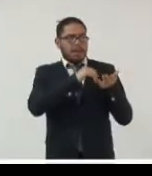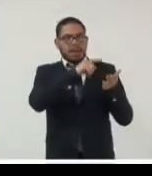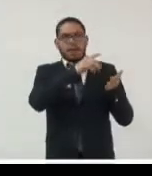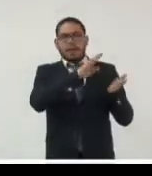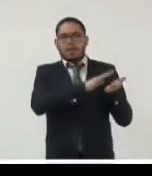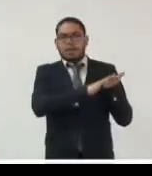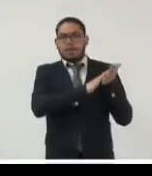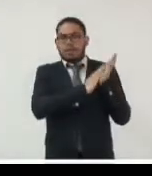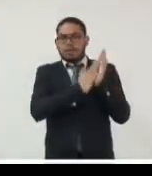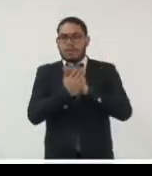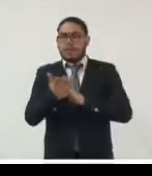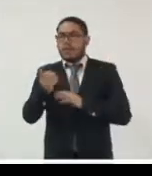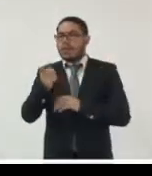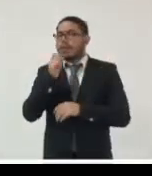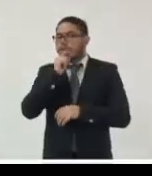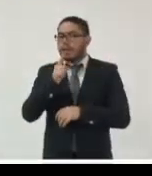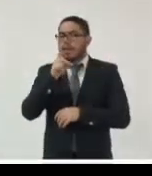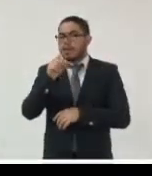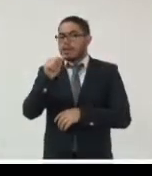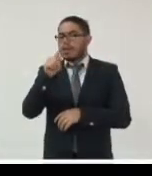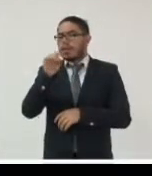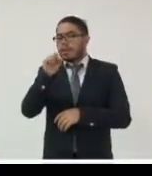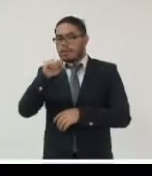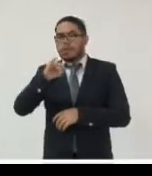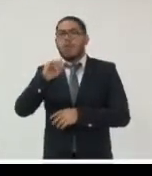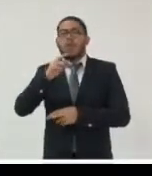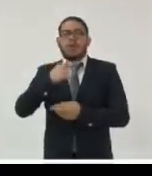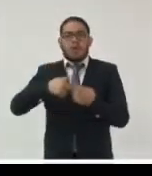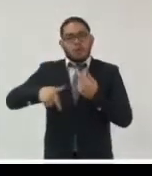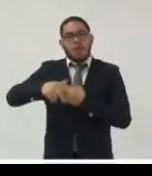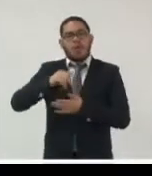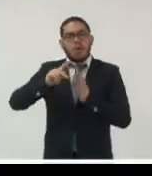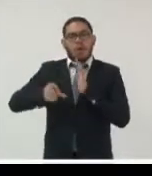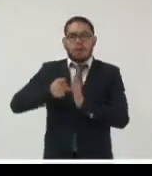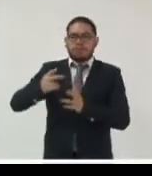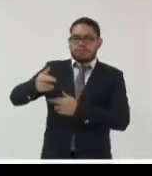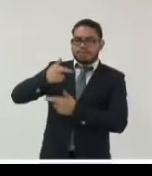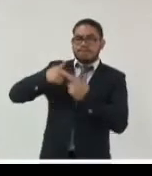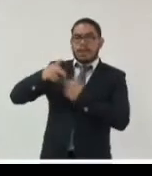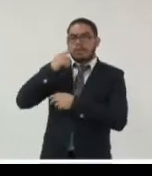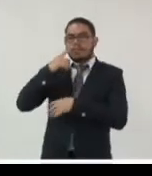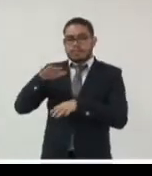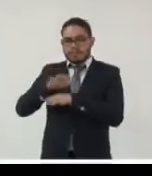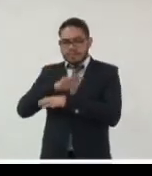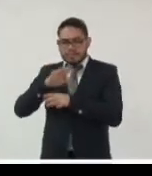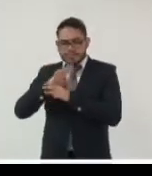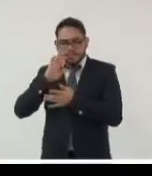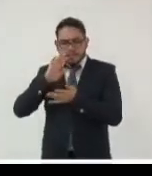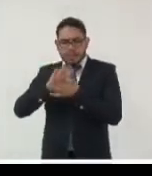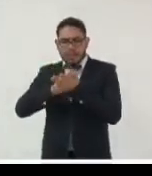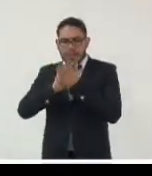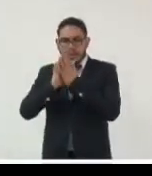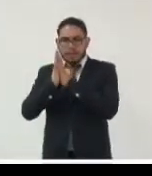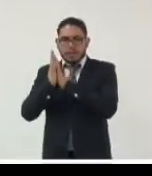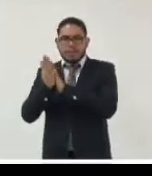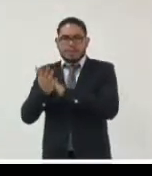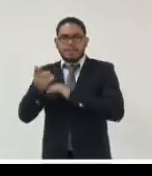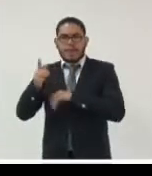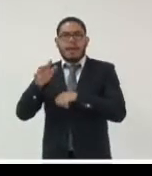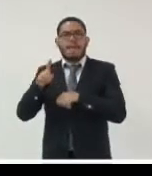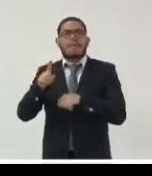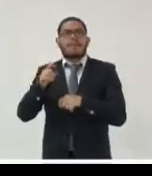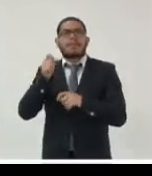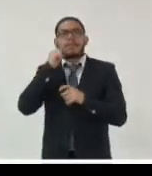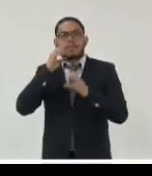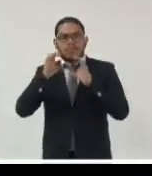que no permitía tener reuso pues cambiar el tiempo de exposición la velocidad del